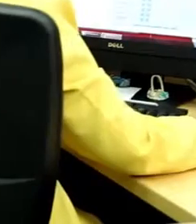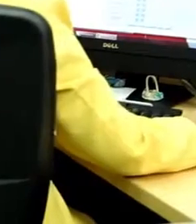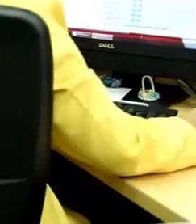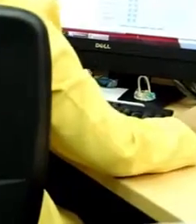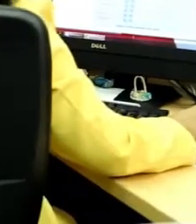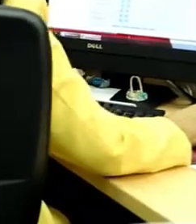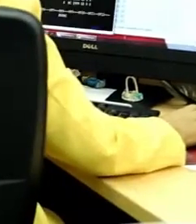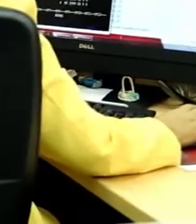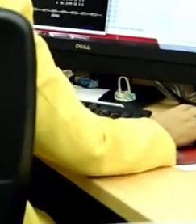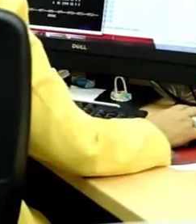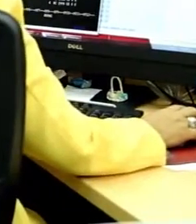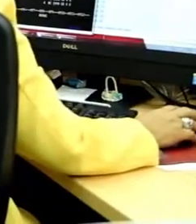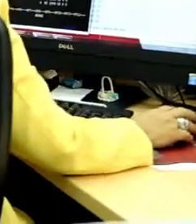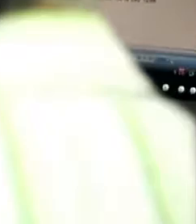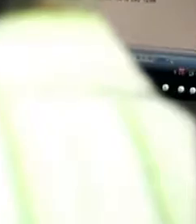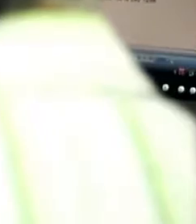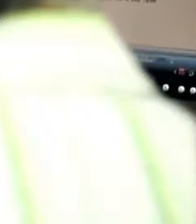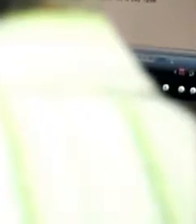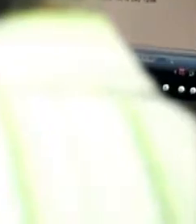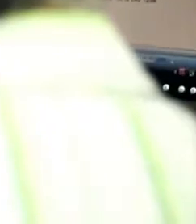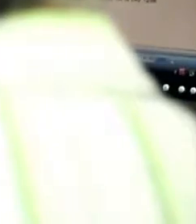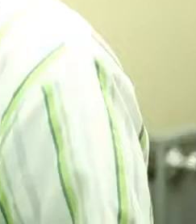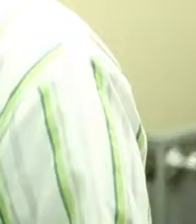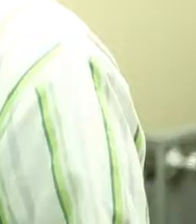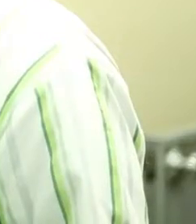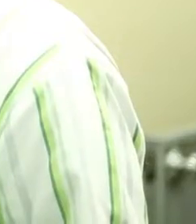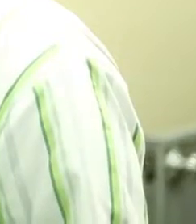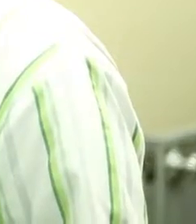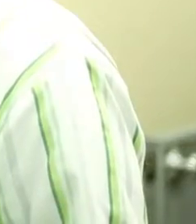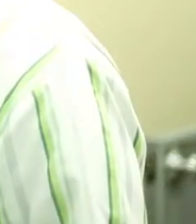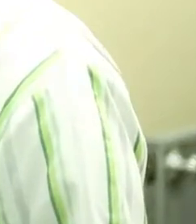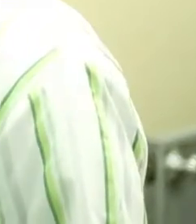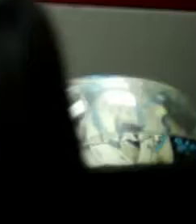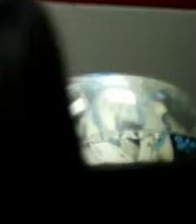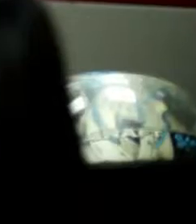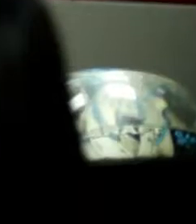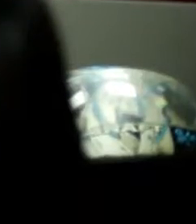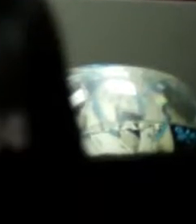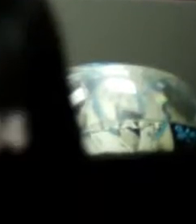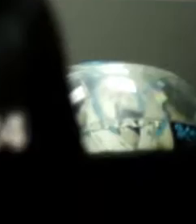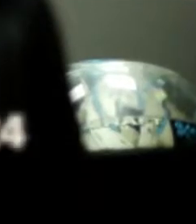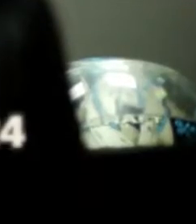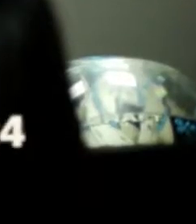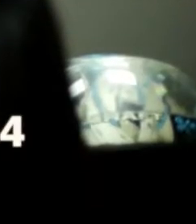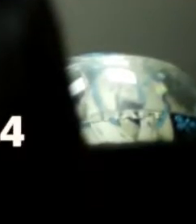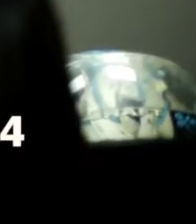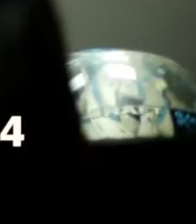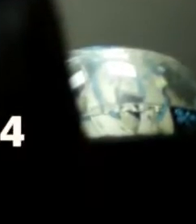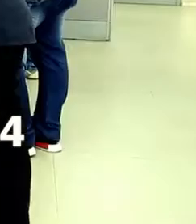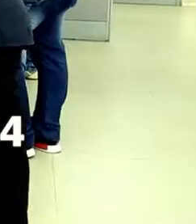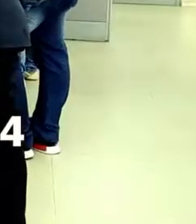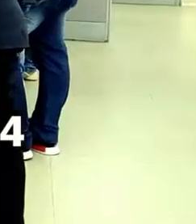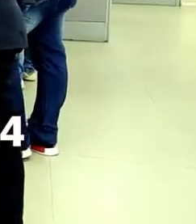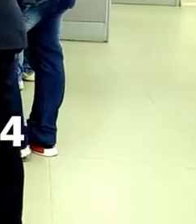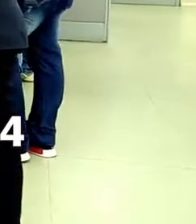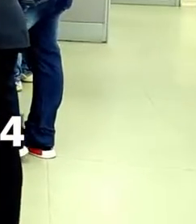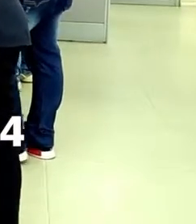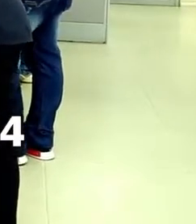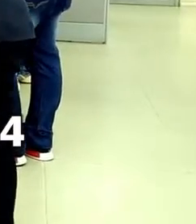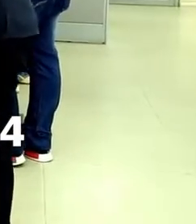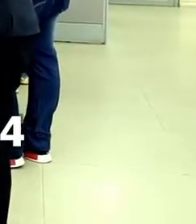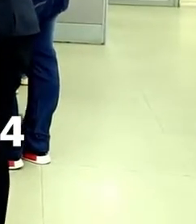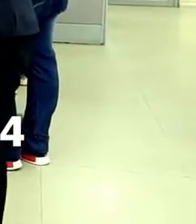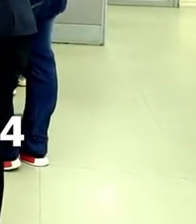San 31 de Marzo. Y recuerda que Ser Formal promueve el desarrollo sostenible de nuestra región. Para más información, llámanos al 602